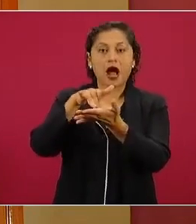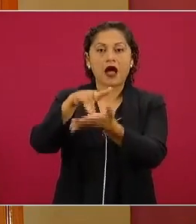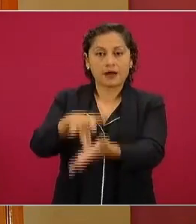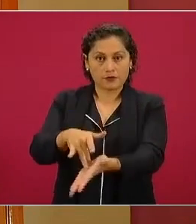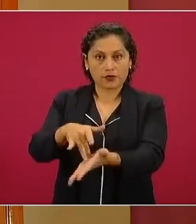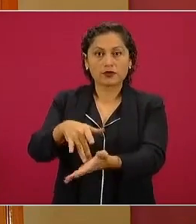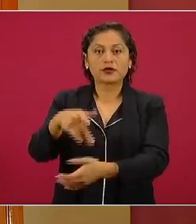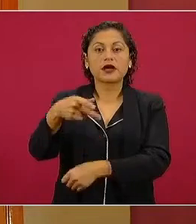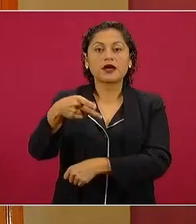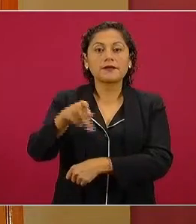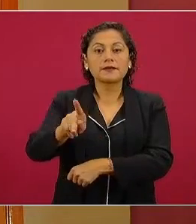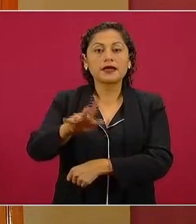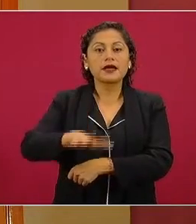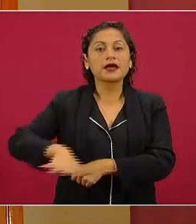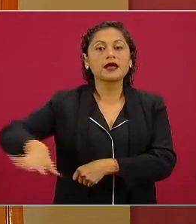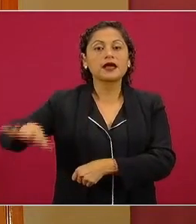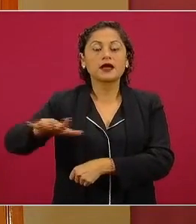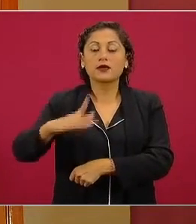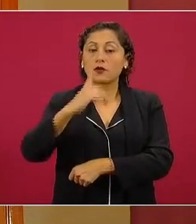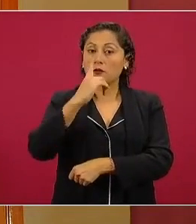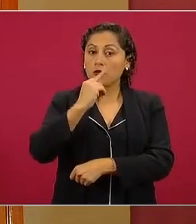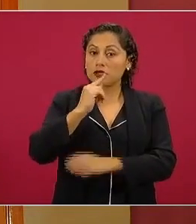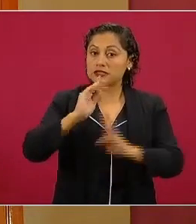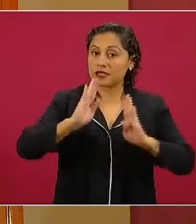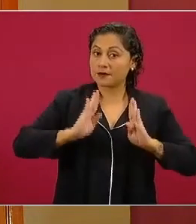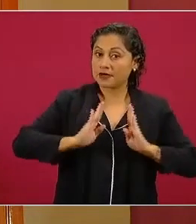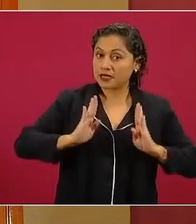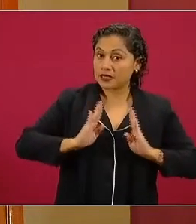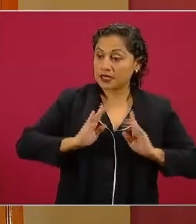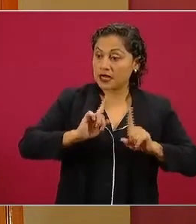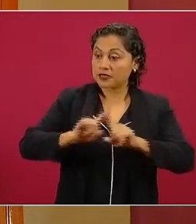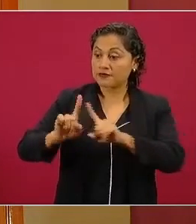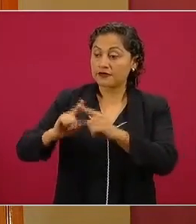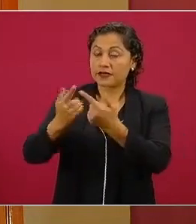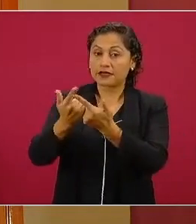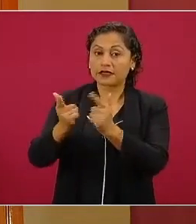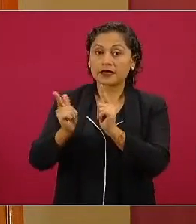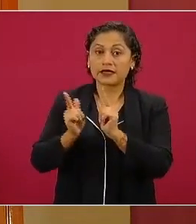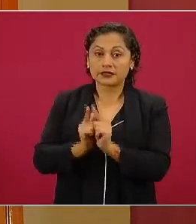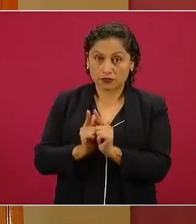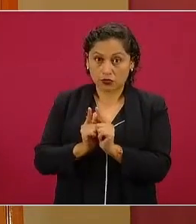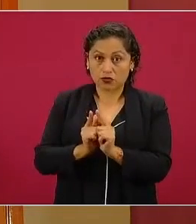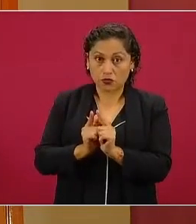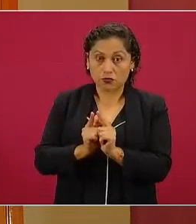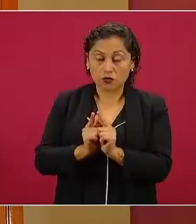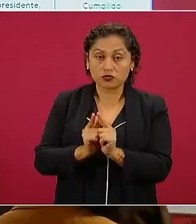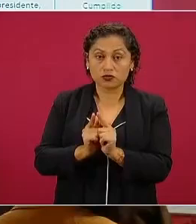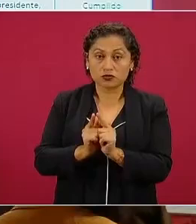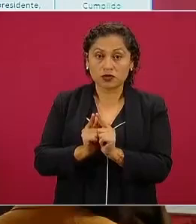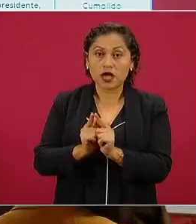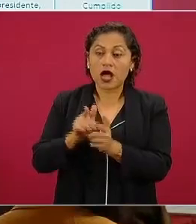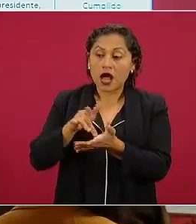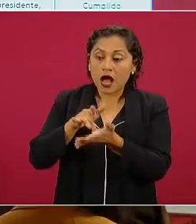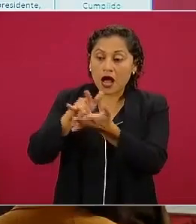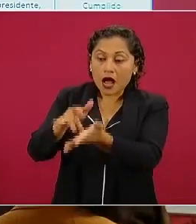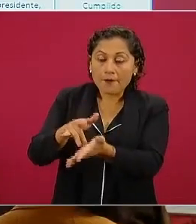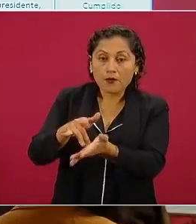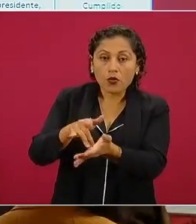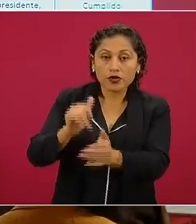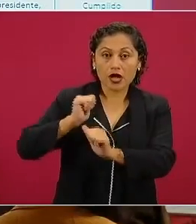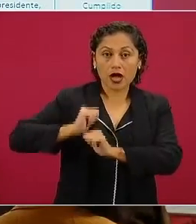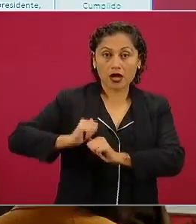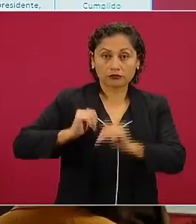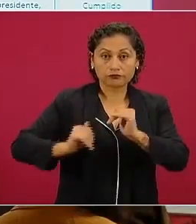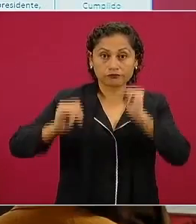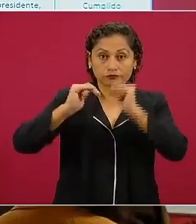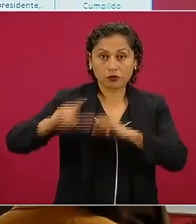las policías y militares de distintas corporaciones no estarán al servicio de funcionarios o particular. Ya hablé de esto. Se